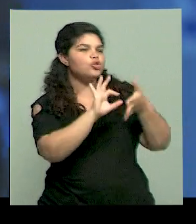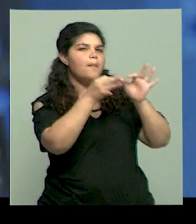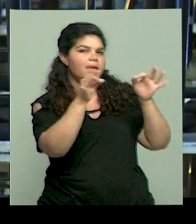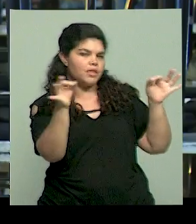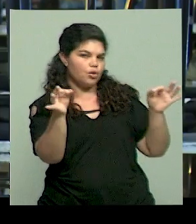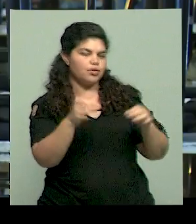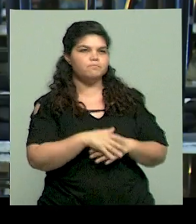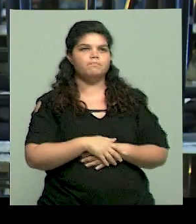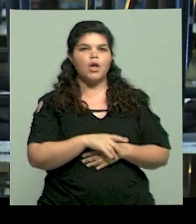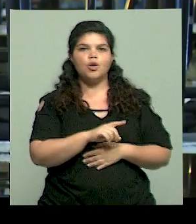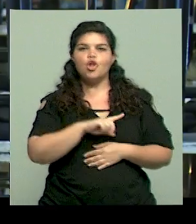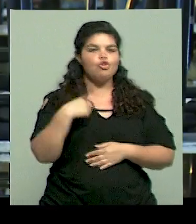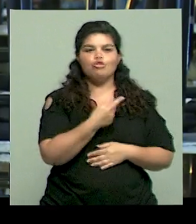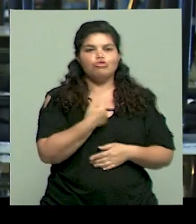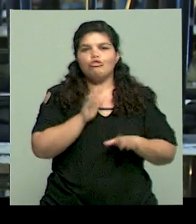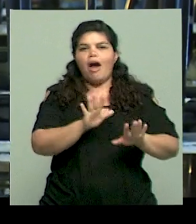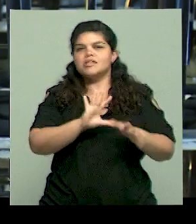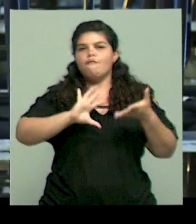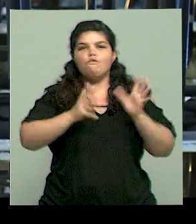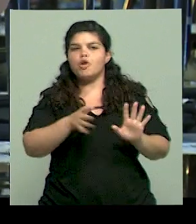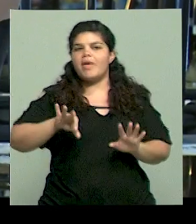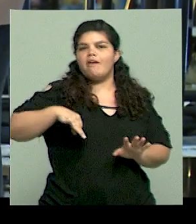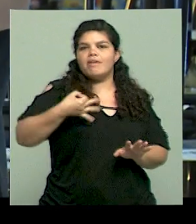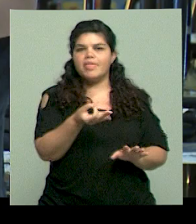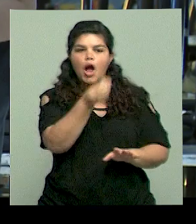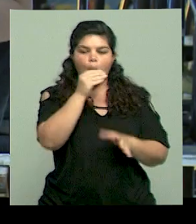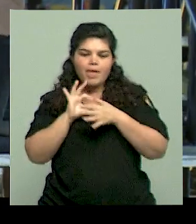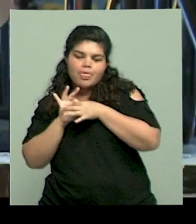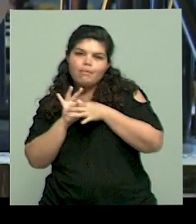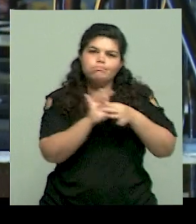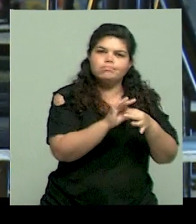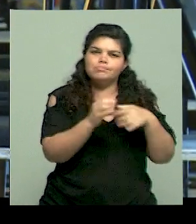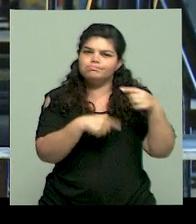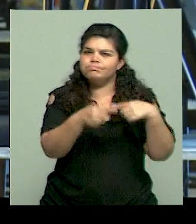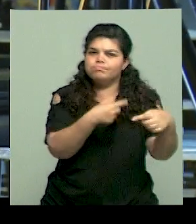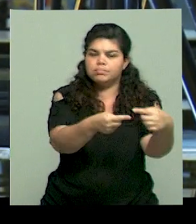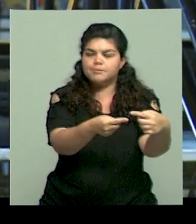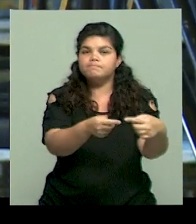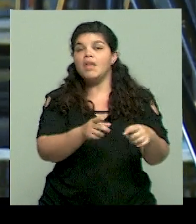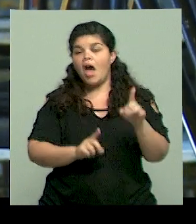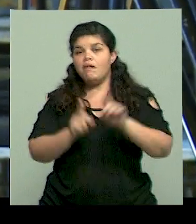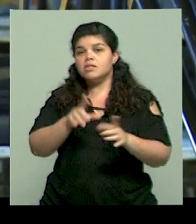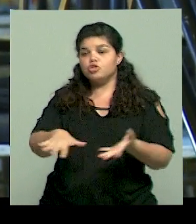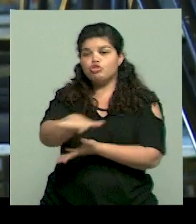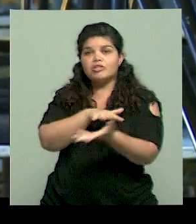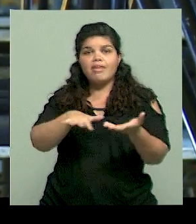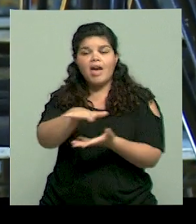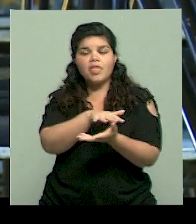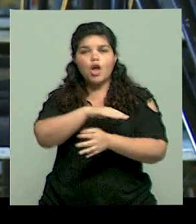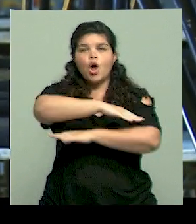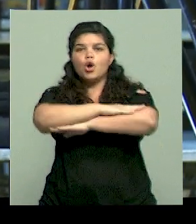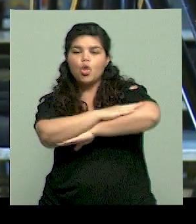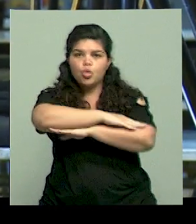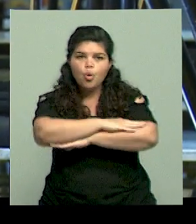Una sociedad puede llegar a manifestar sus conductas, su organización, hasta su salud